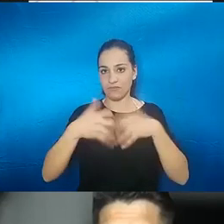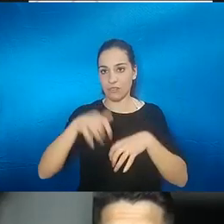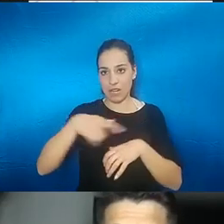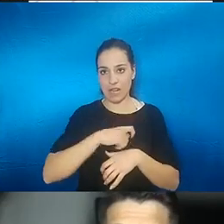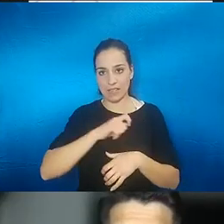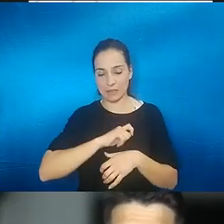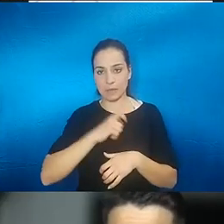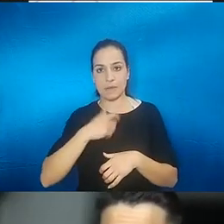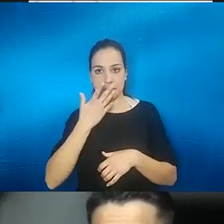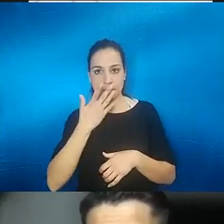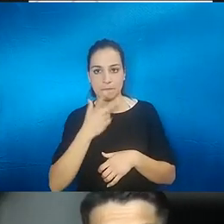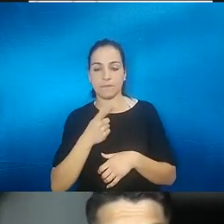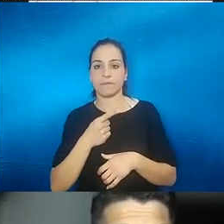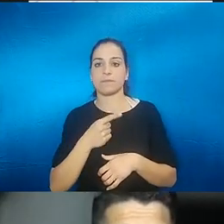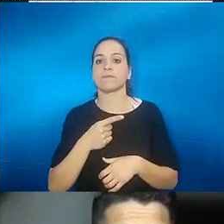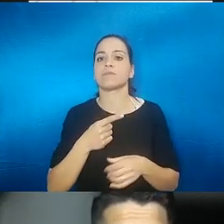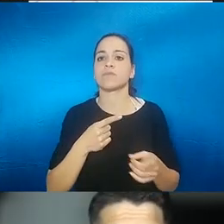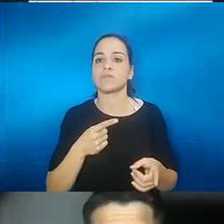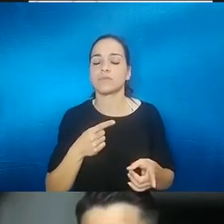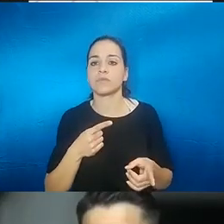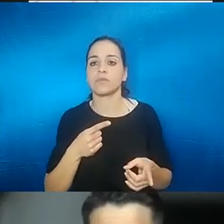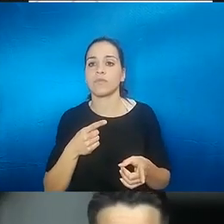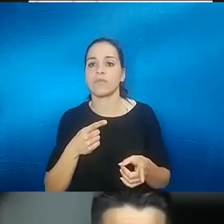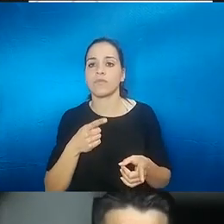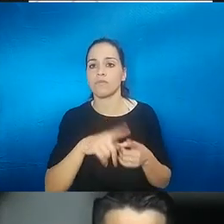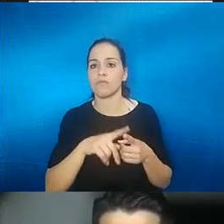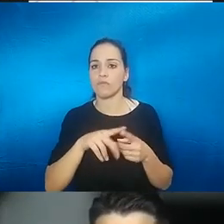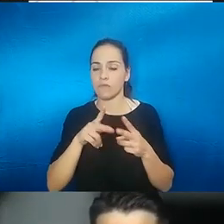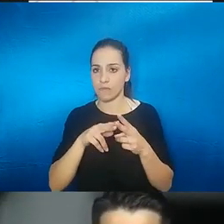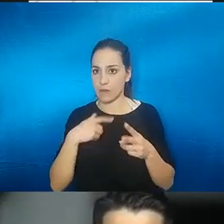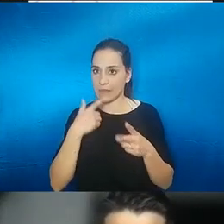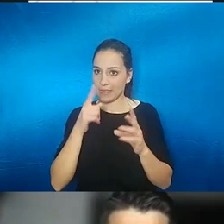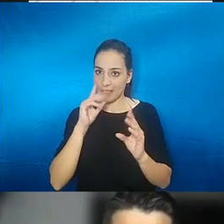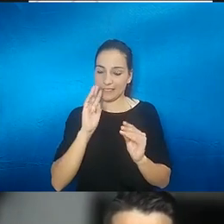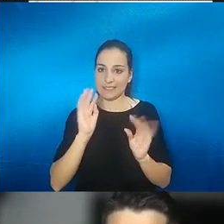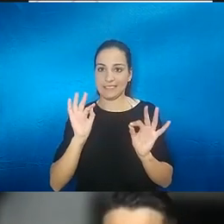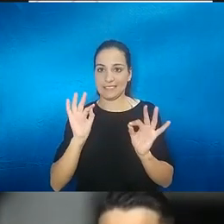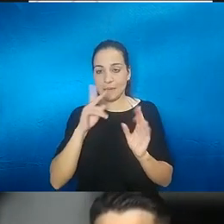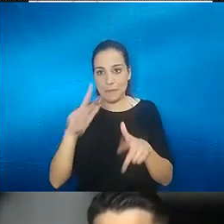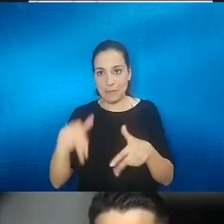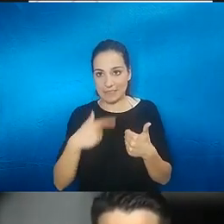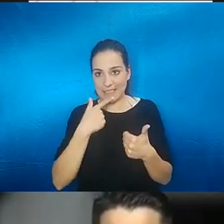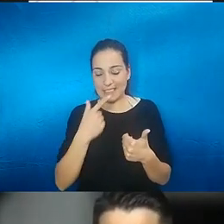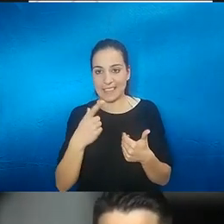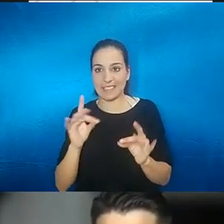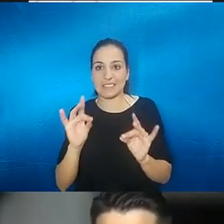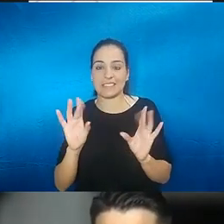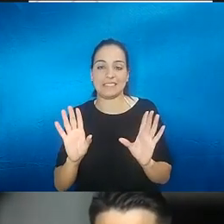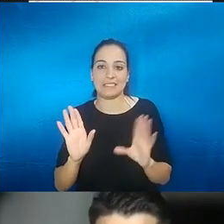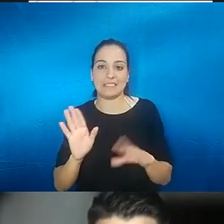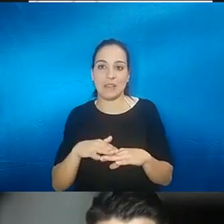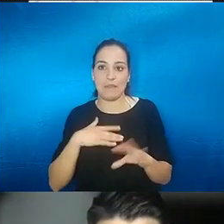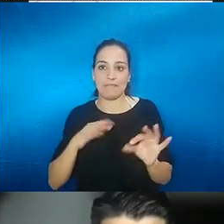una está en San Pau si no me equivoco y voy a decir esto con permitidme que lo diga con mucho cuidado para no